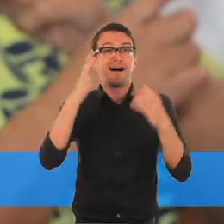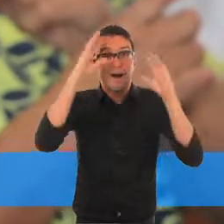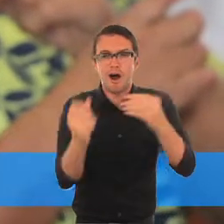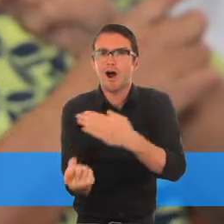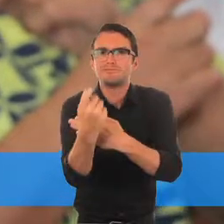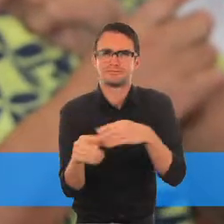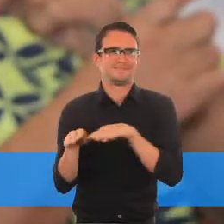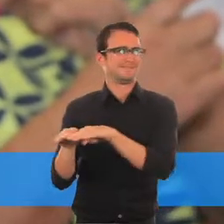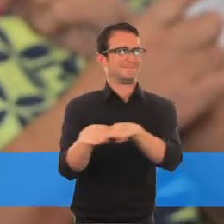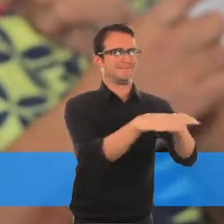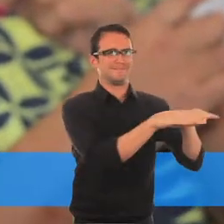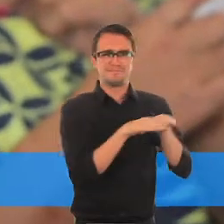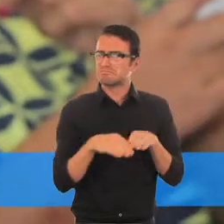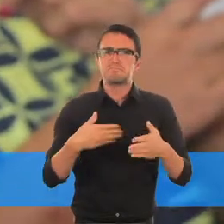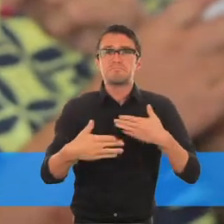su ciclo de vida